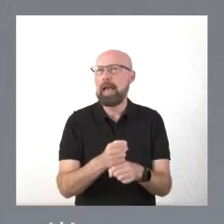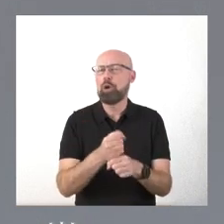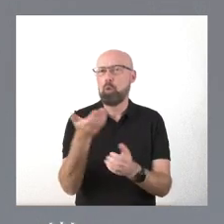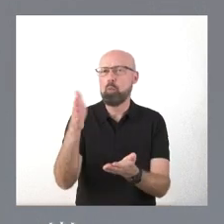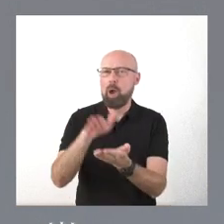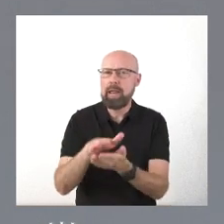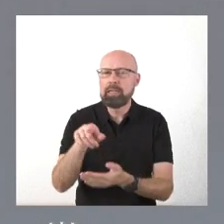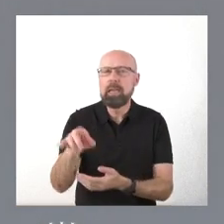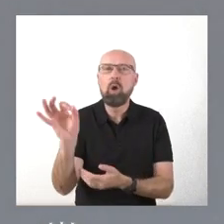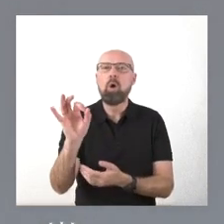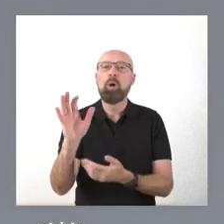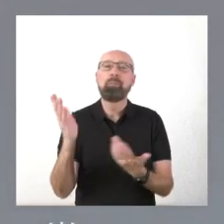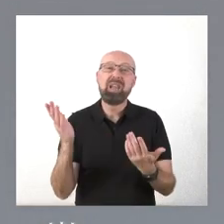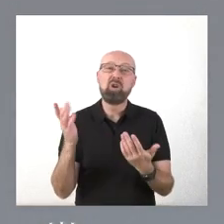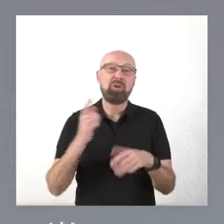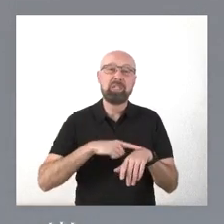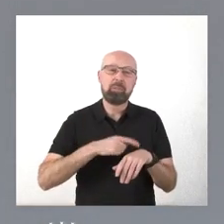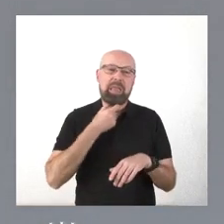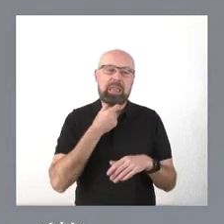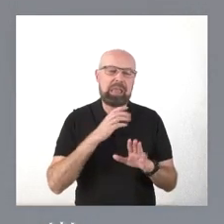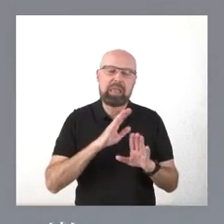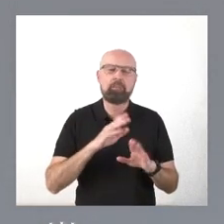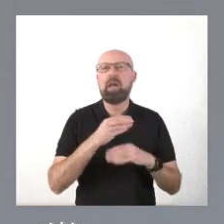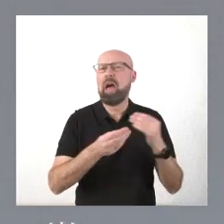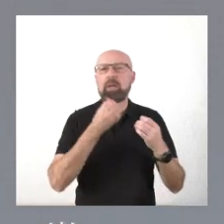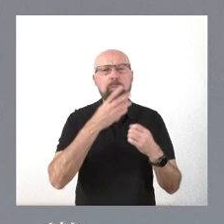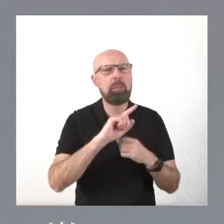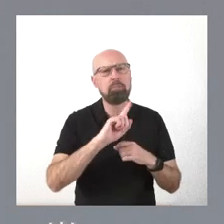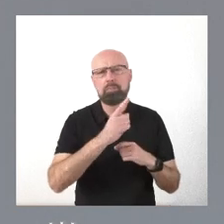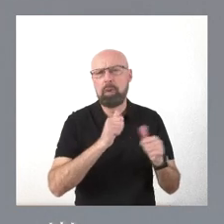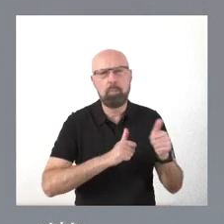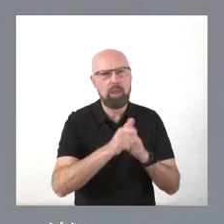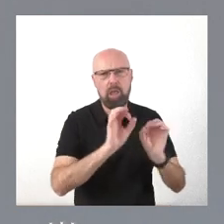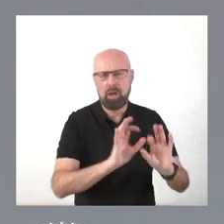pero es que las cosas hay que hacerlas bien. Y como las cosas hay que hacerlas bien, porque, miren,